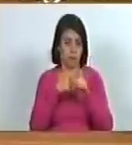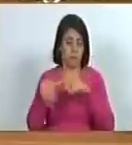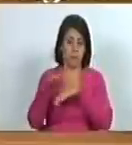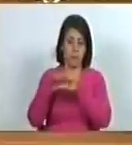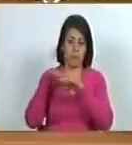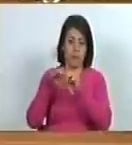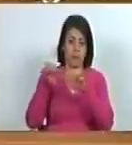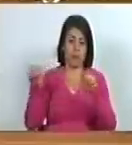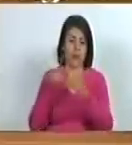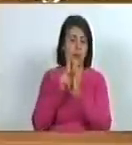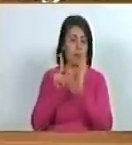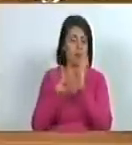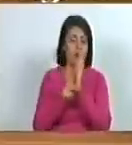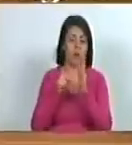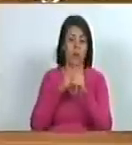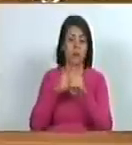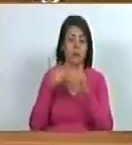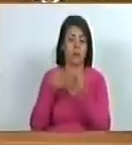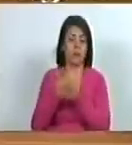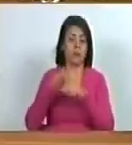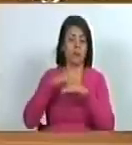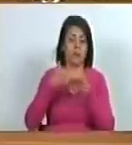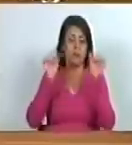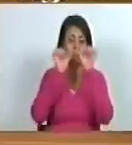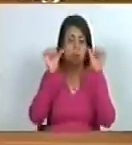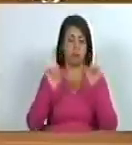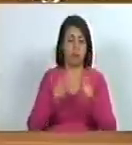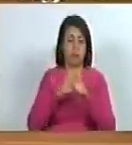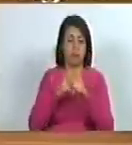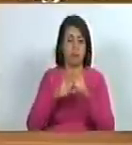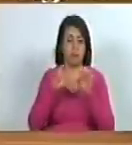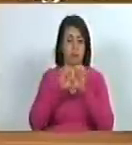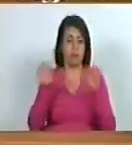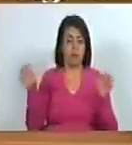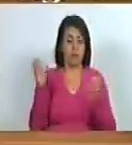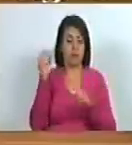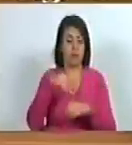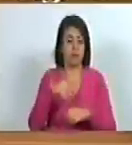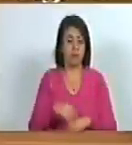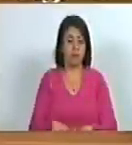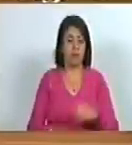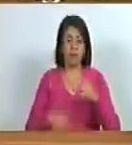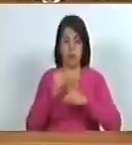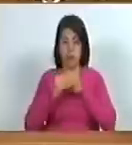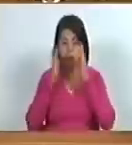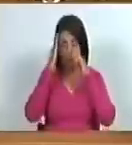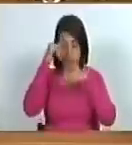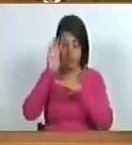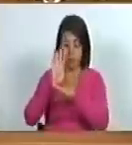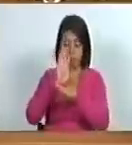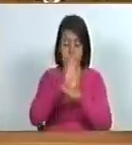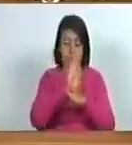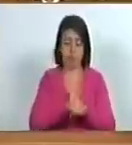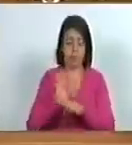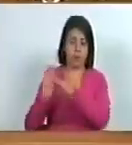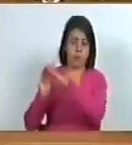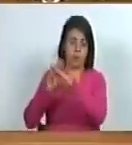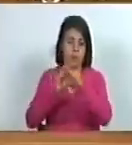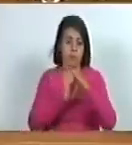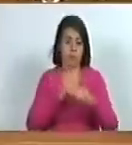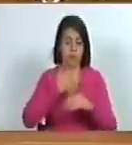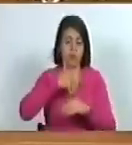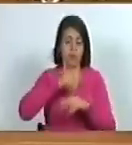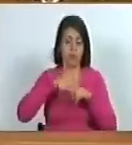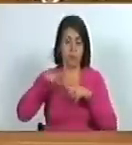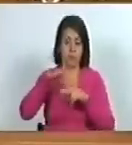ministerio a crear programas en el subsistema de educación básica sobre todo a atender a proteger y a convocar a